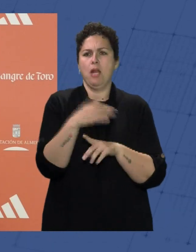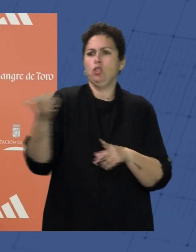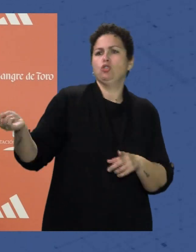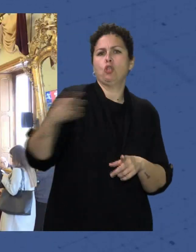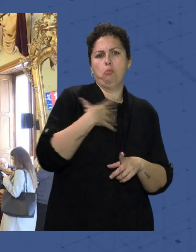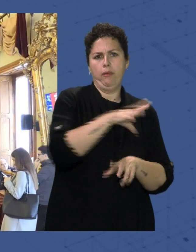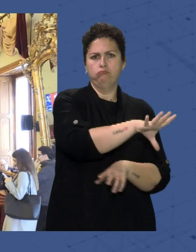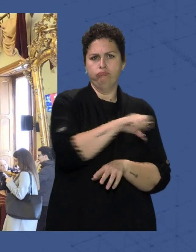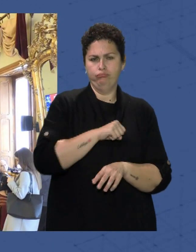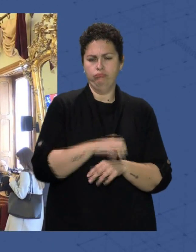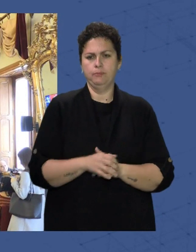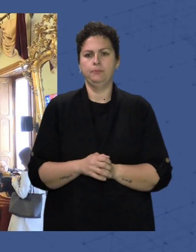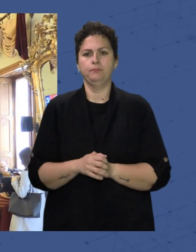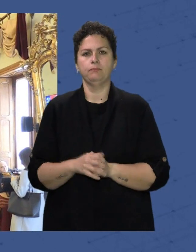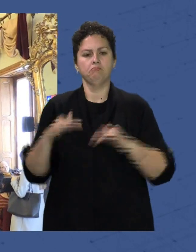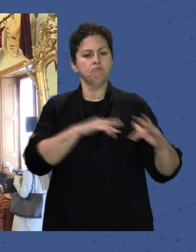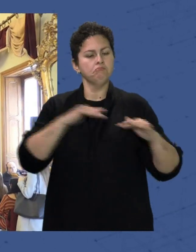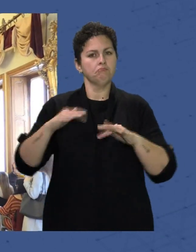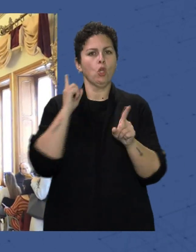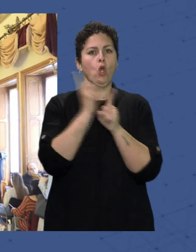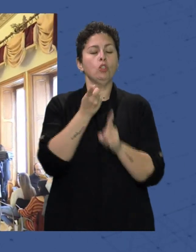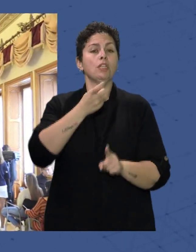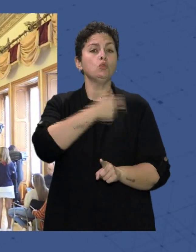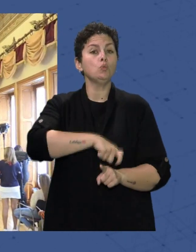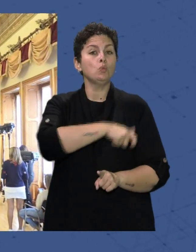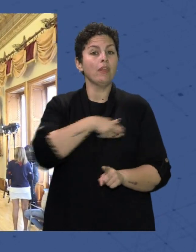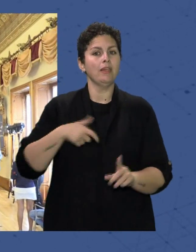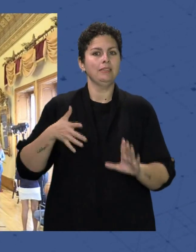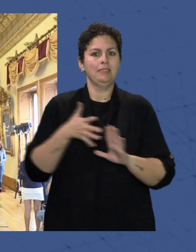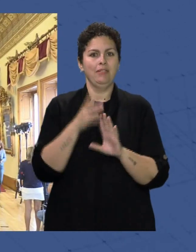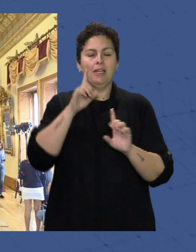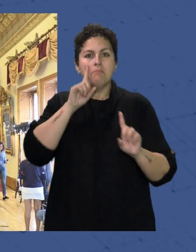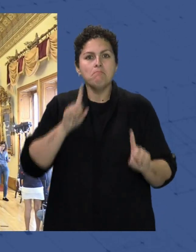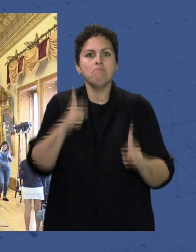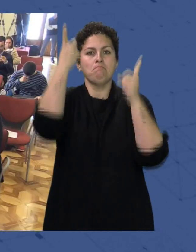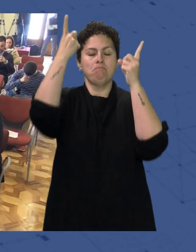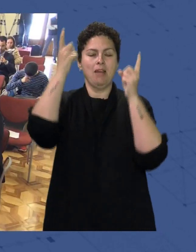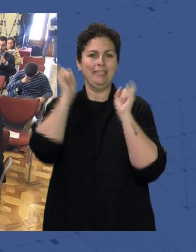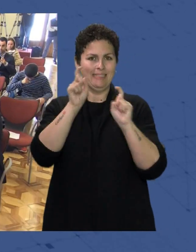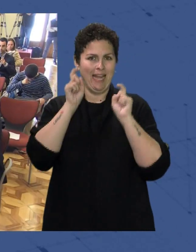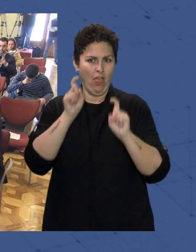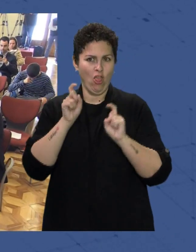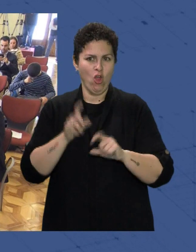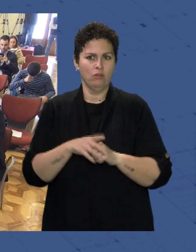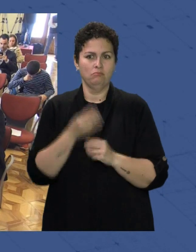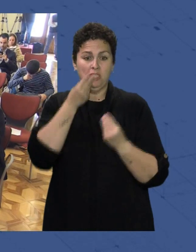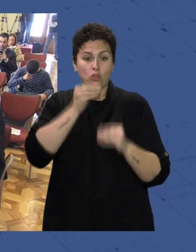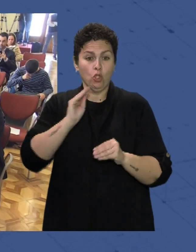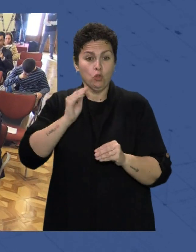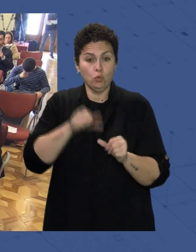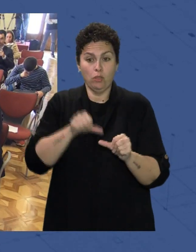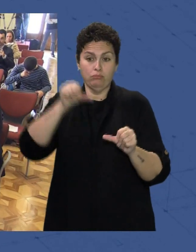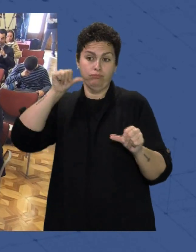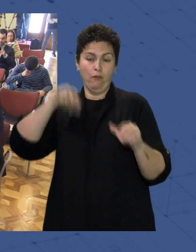persona El enfrentamiento contra Suiza Supone el debut De su nuevo entrenador Santideña Cuya historia futbolística Quedará